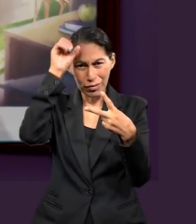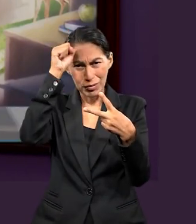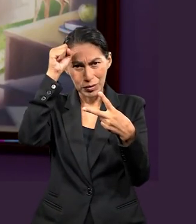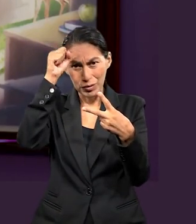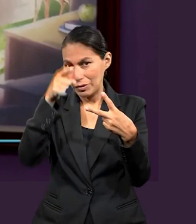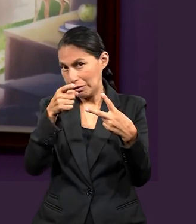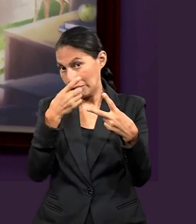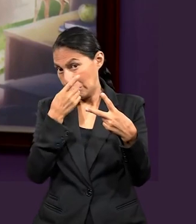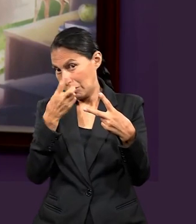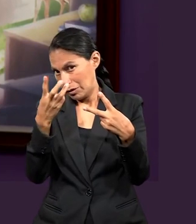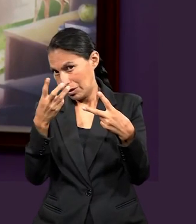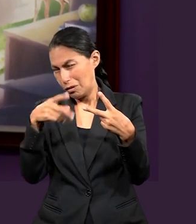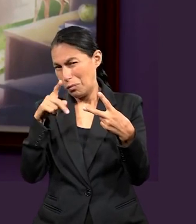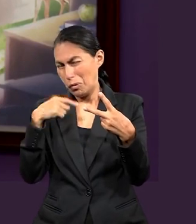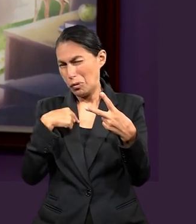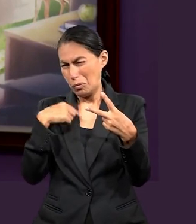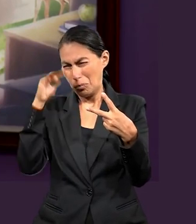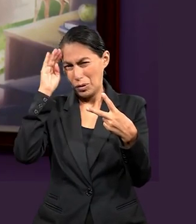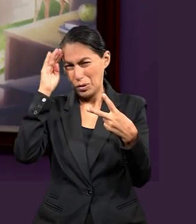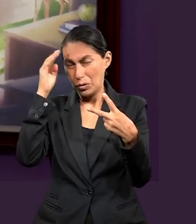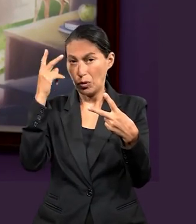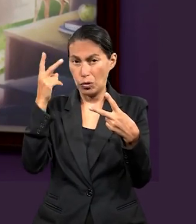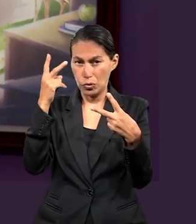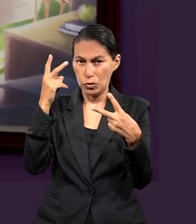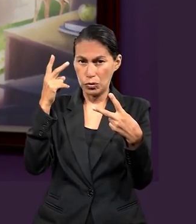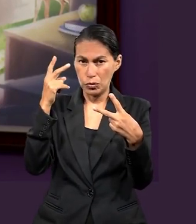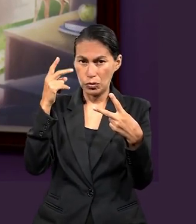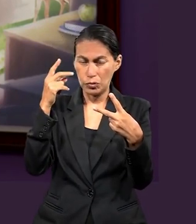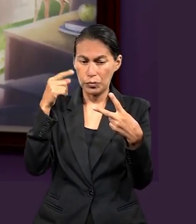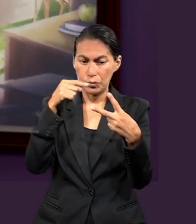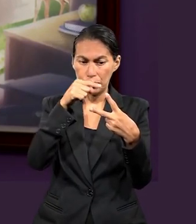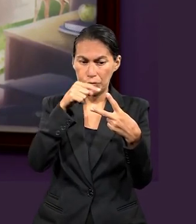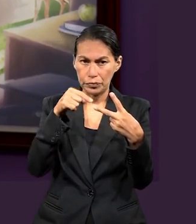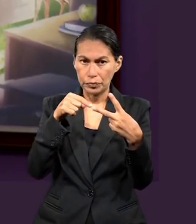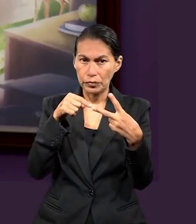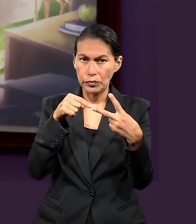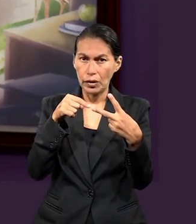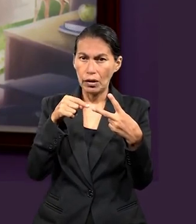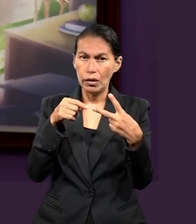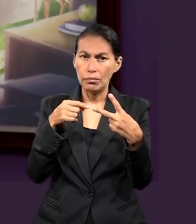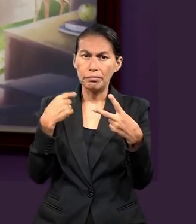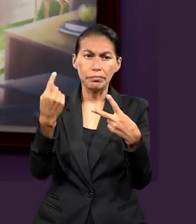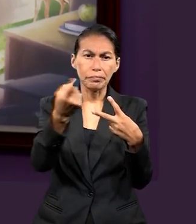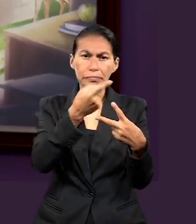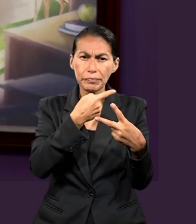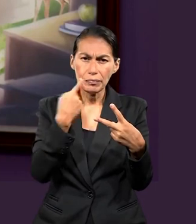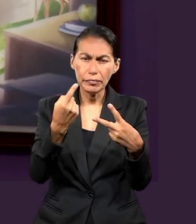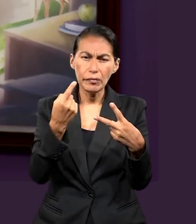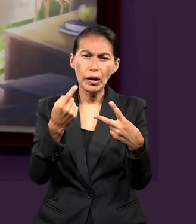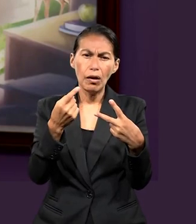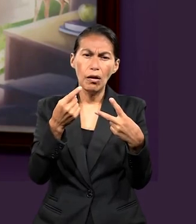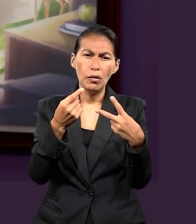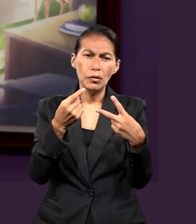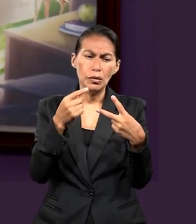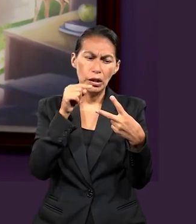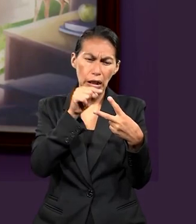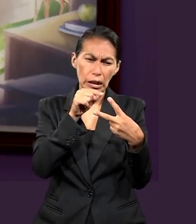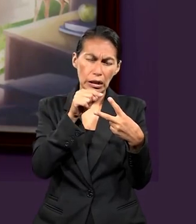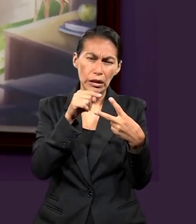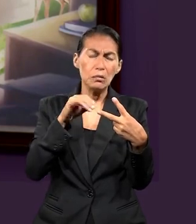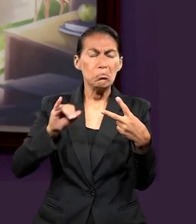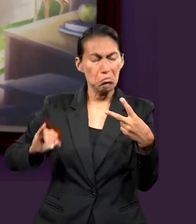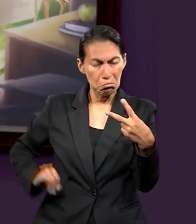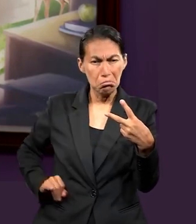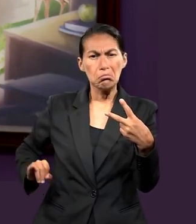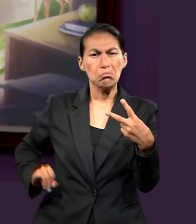conceptos, aunque usted dijo tres, ¿verdad? Pero creo que esos dos son dos conceptos en los que podemos todavía desglosar